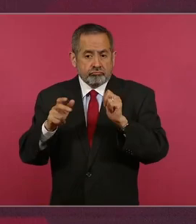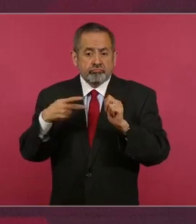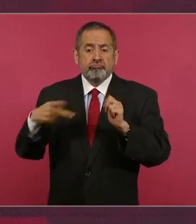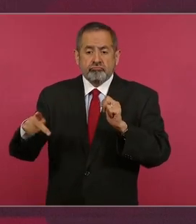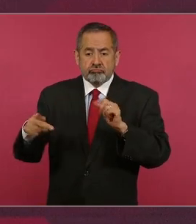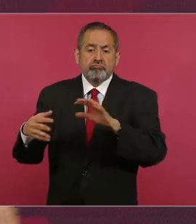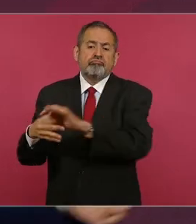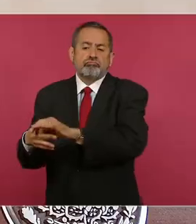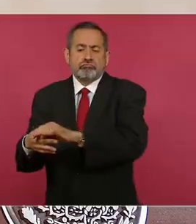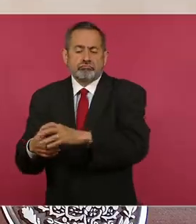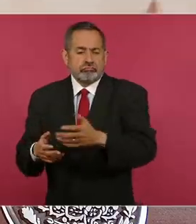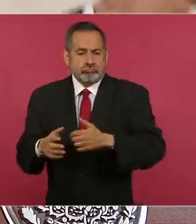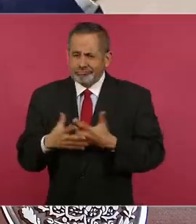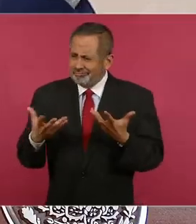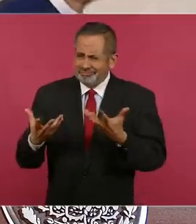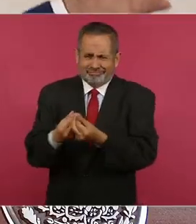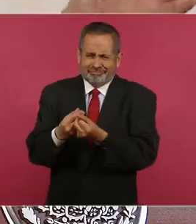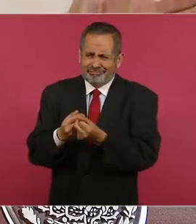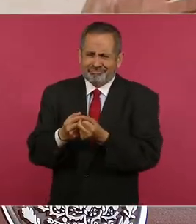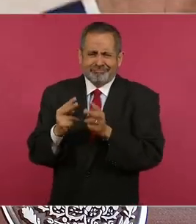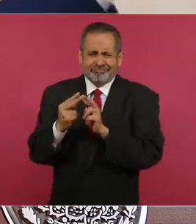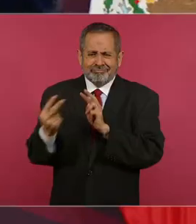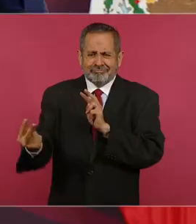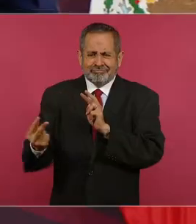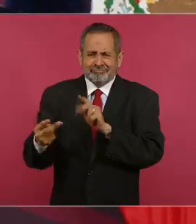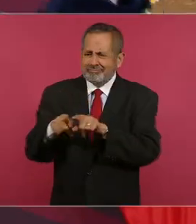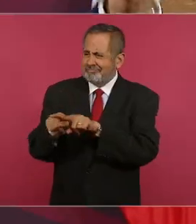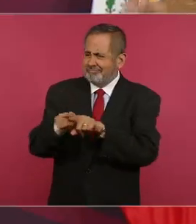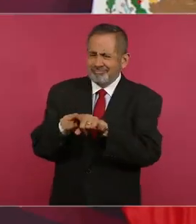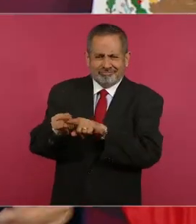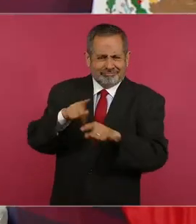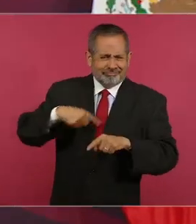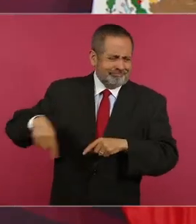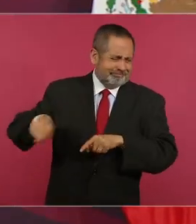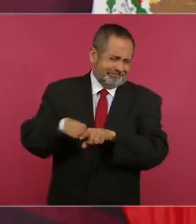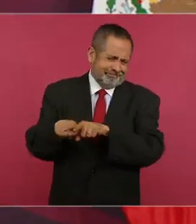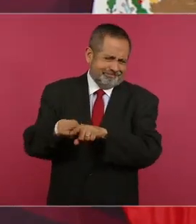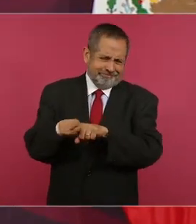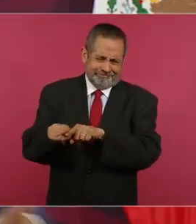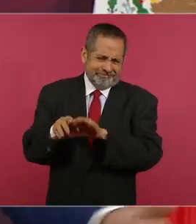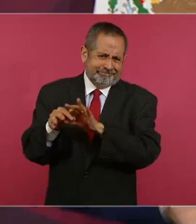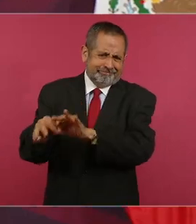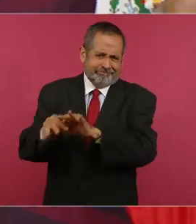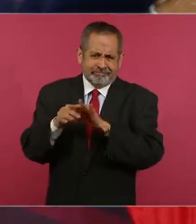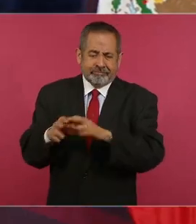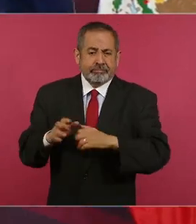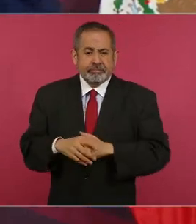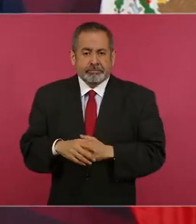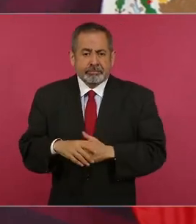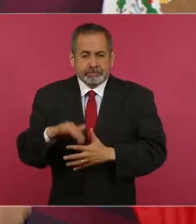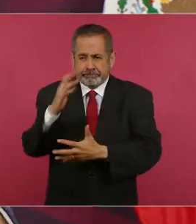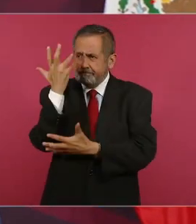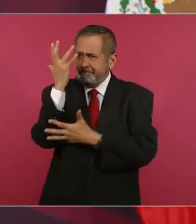Somos pueblos vecinos, hermanos, la naturaleza.